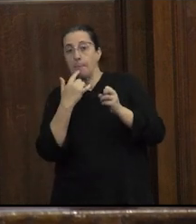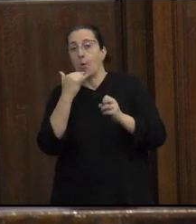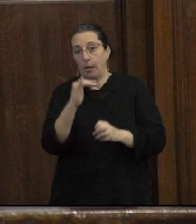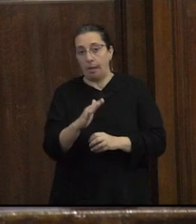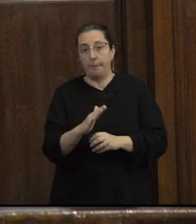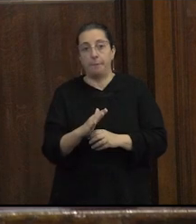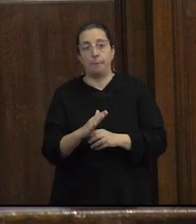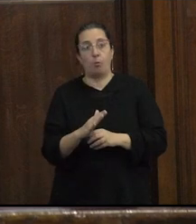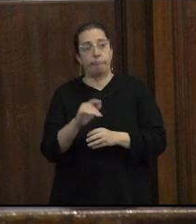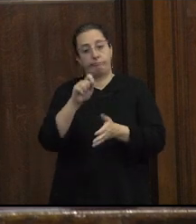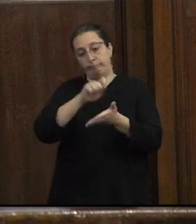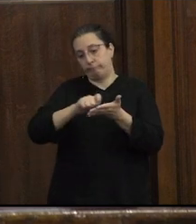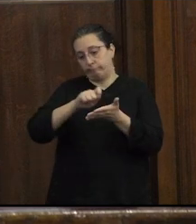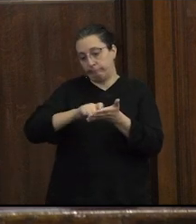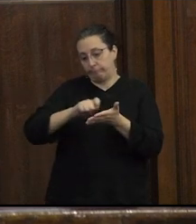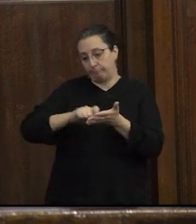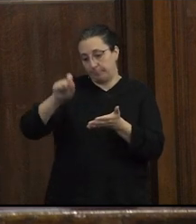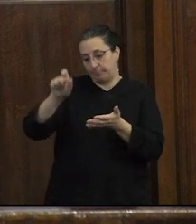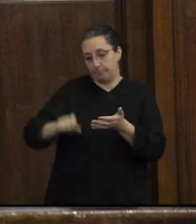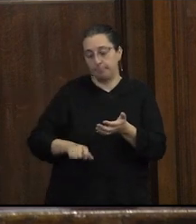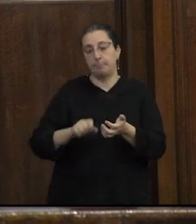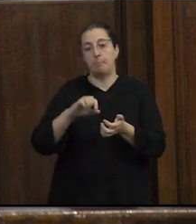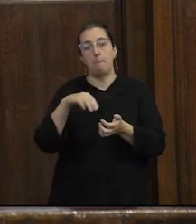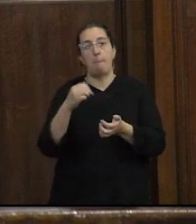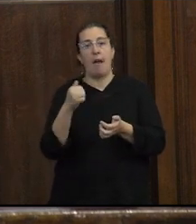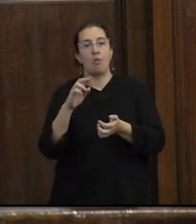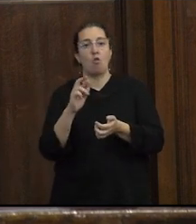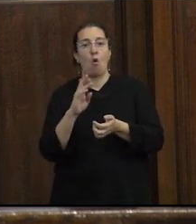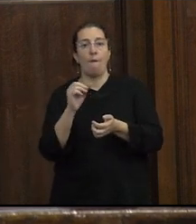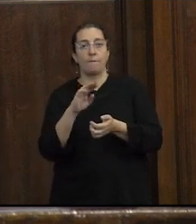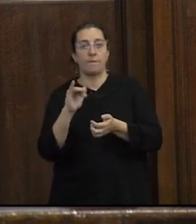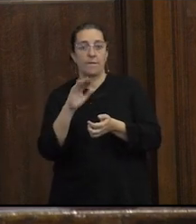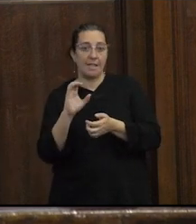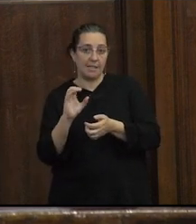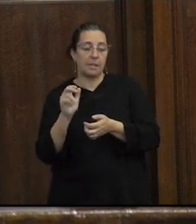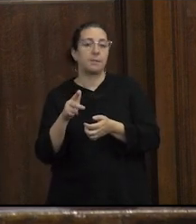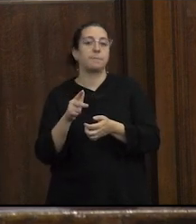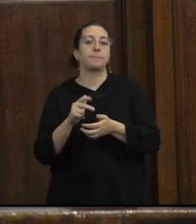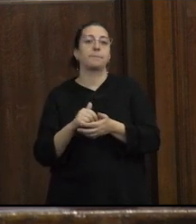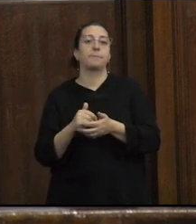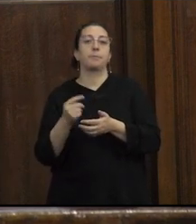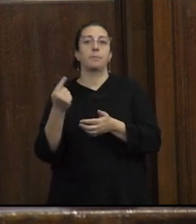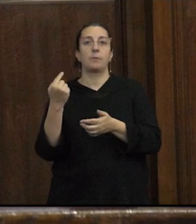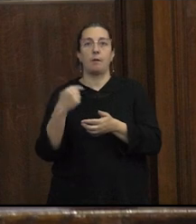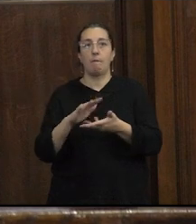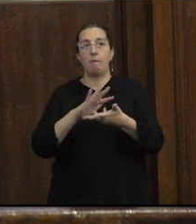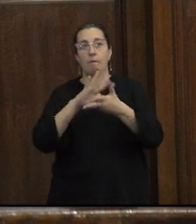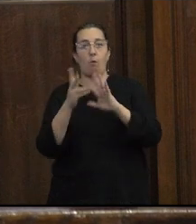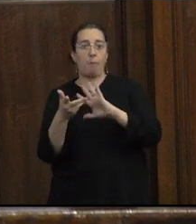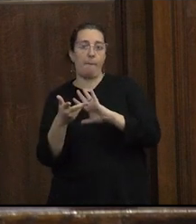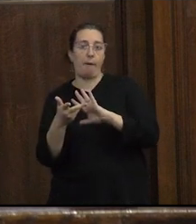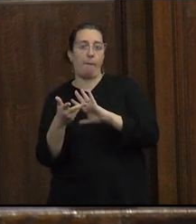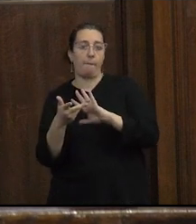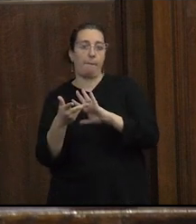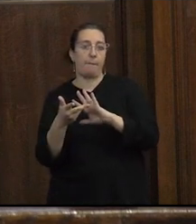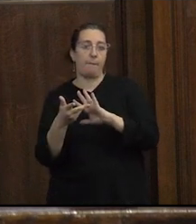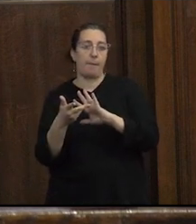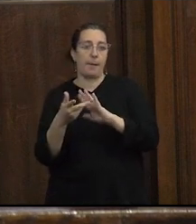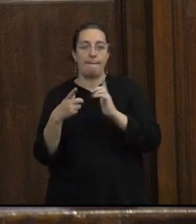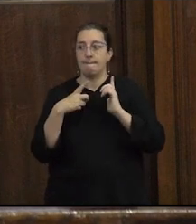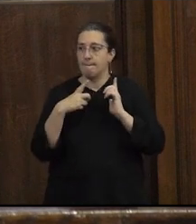autoras como Ángela Macroby desde los estudios culturales Hueva y Luz en términos de que la